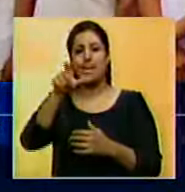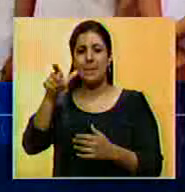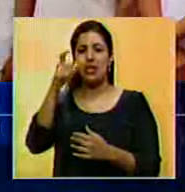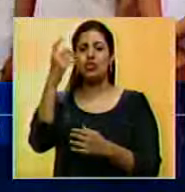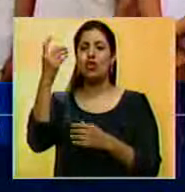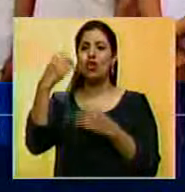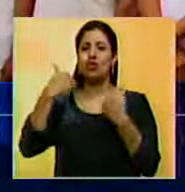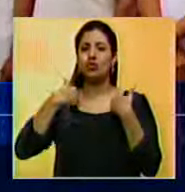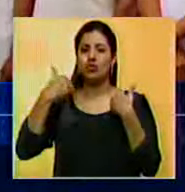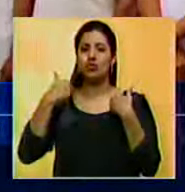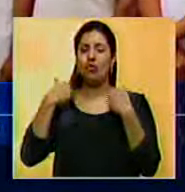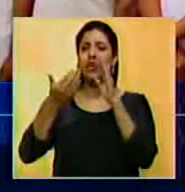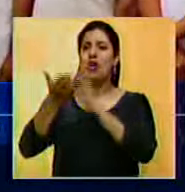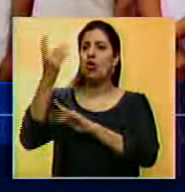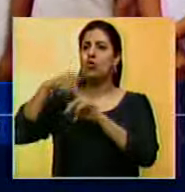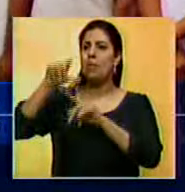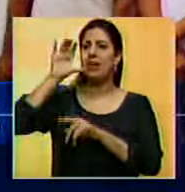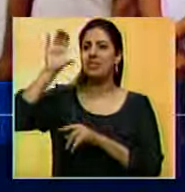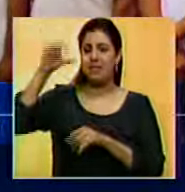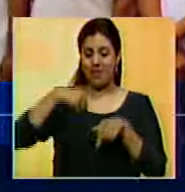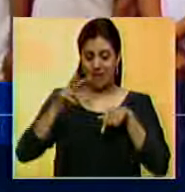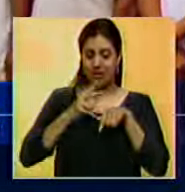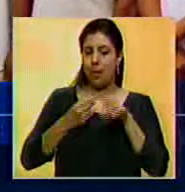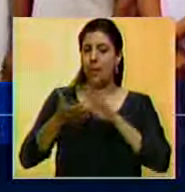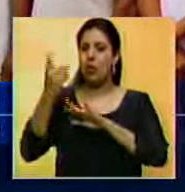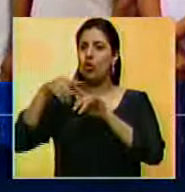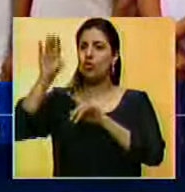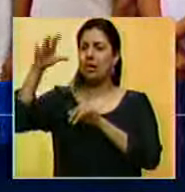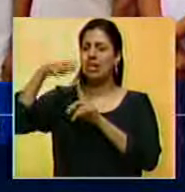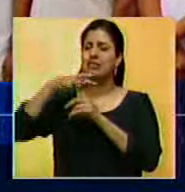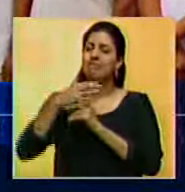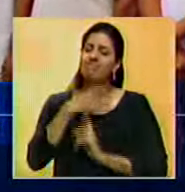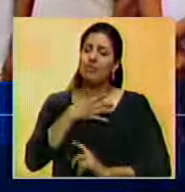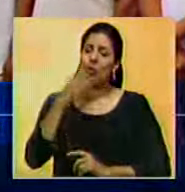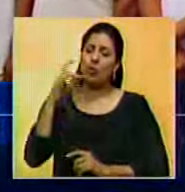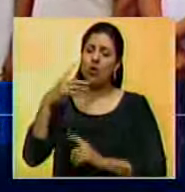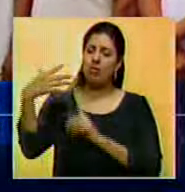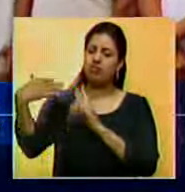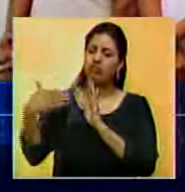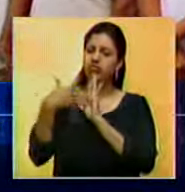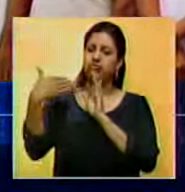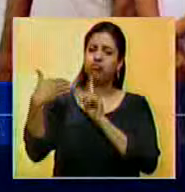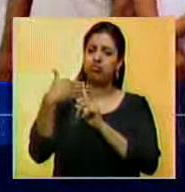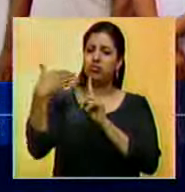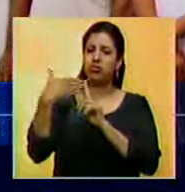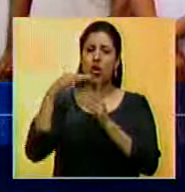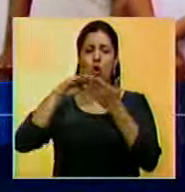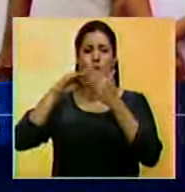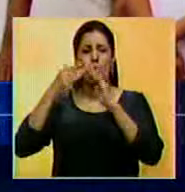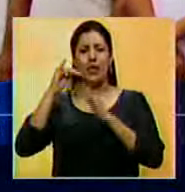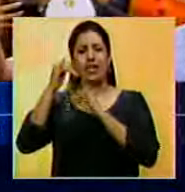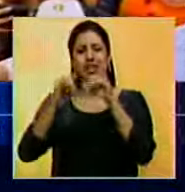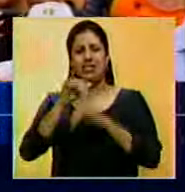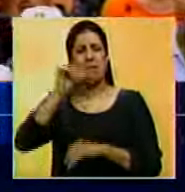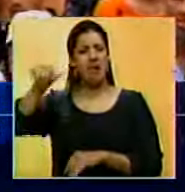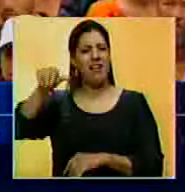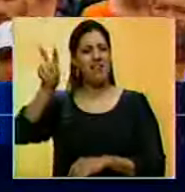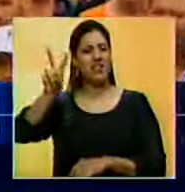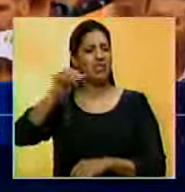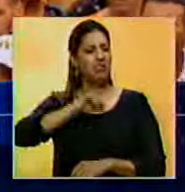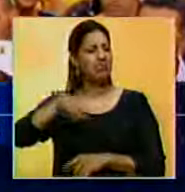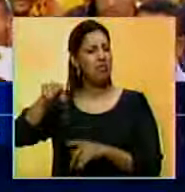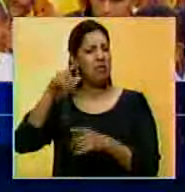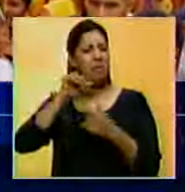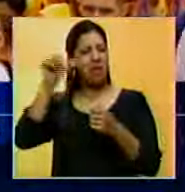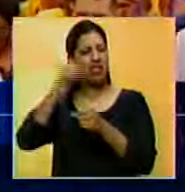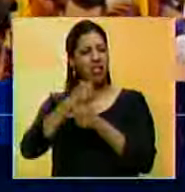venezolanos padecen al salir del país, que se ven a su juicio afligidos por los prejuicios que se han formado en la comunidad internacional debido al